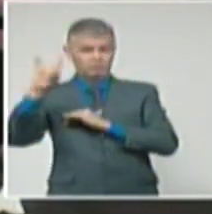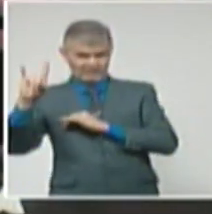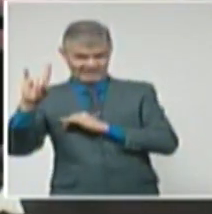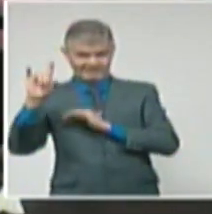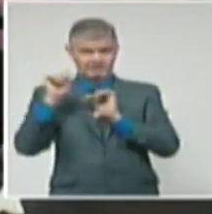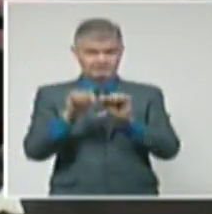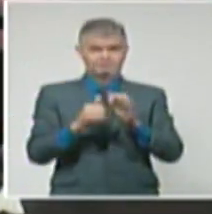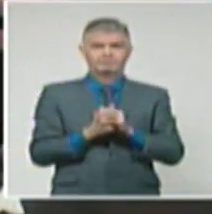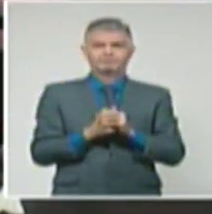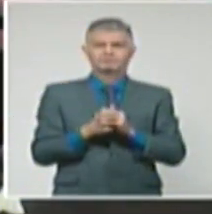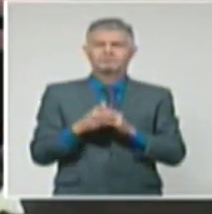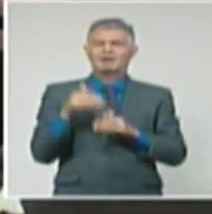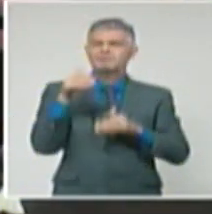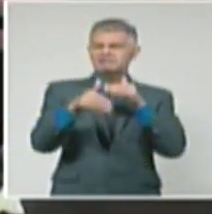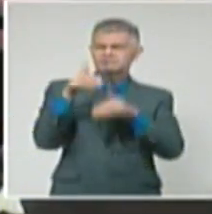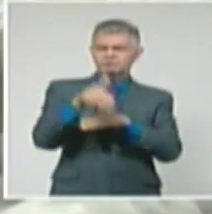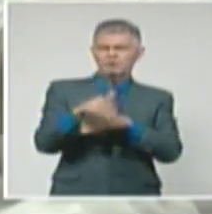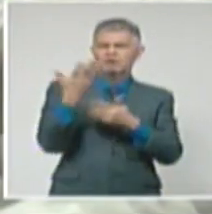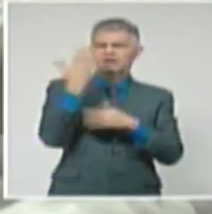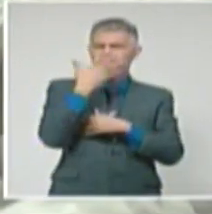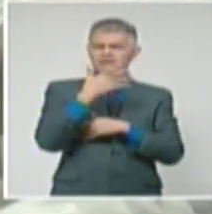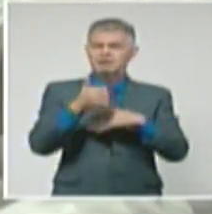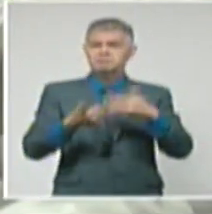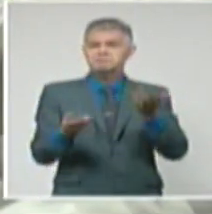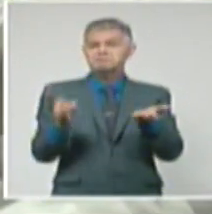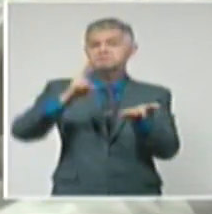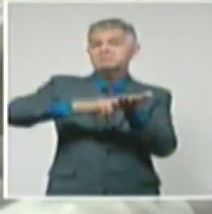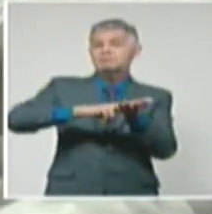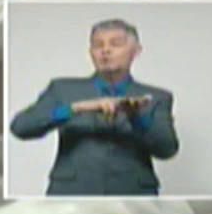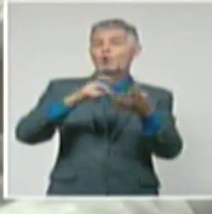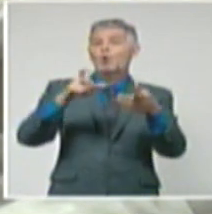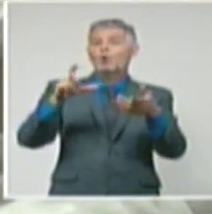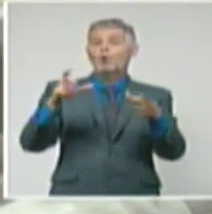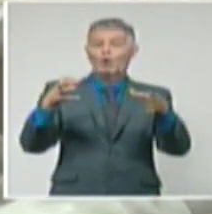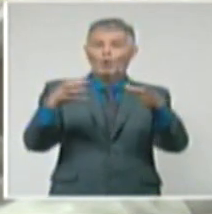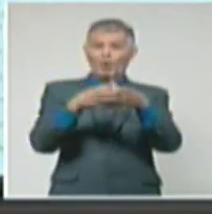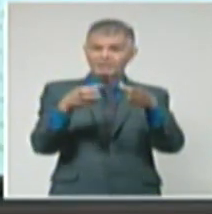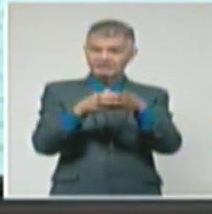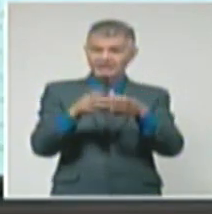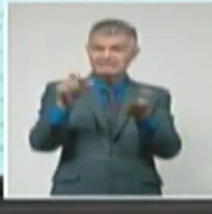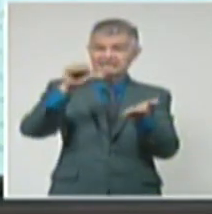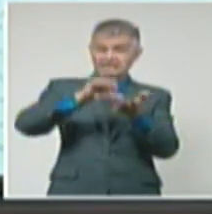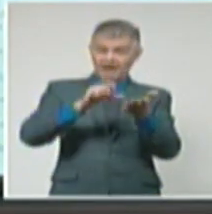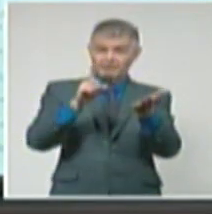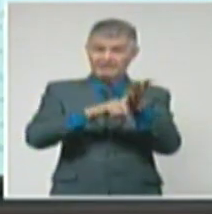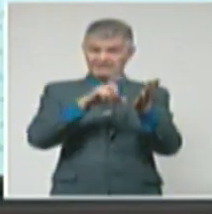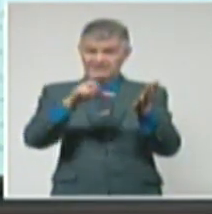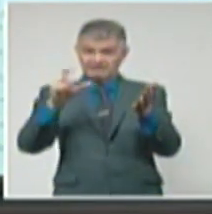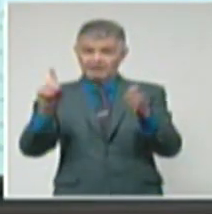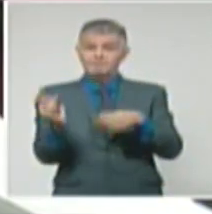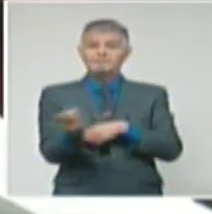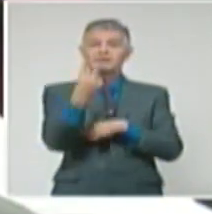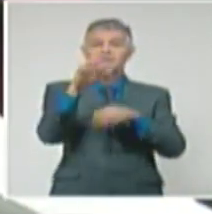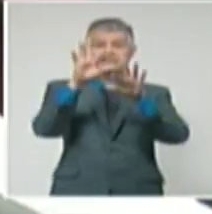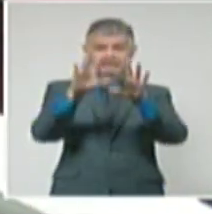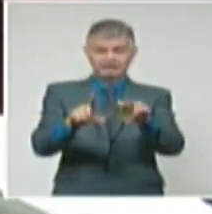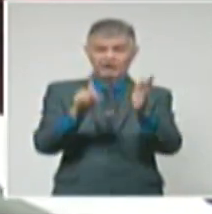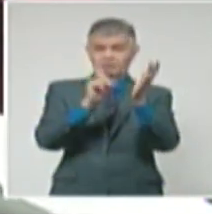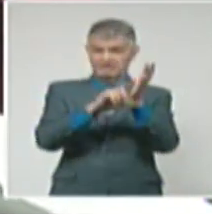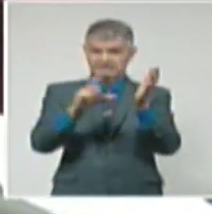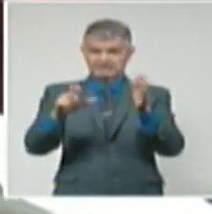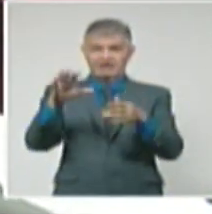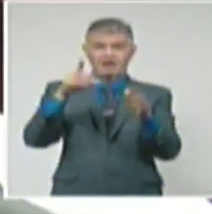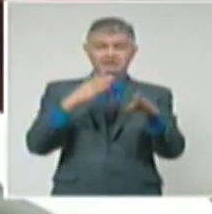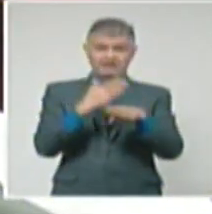Con la presencia de Lázaro Espósito Canto, miembro del Comité Central del Partido Comunista de Cuba y primer secretario en la provincia, y Beatriz